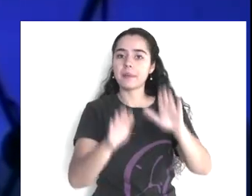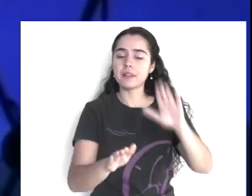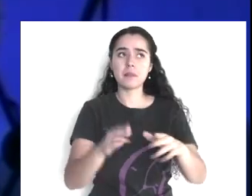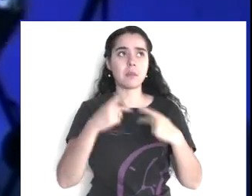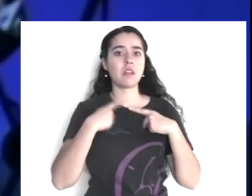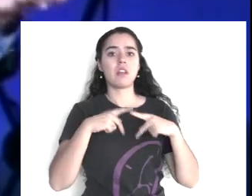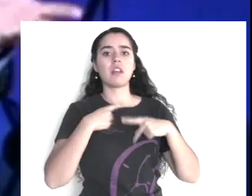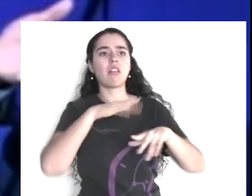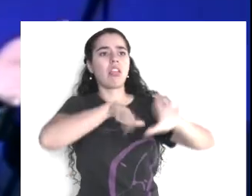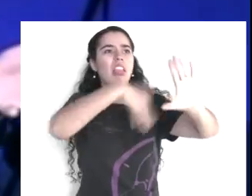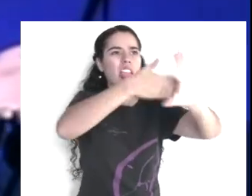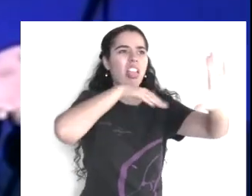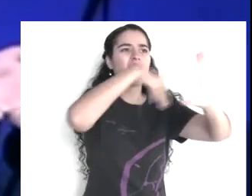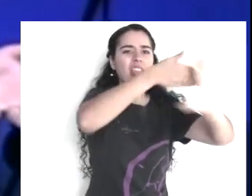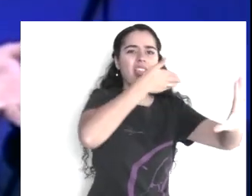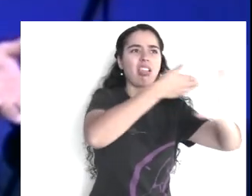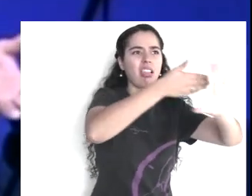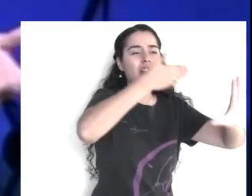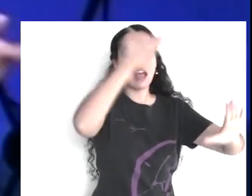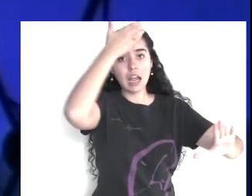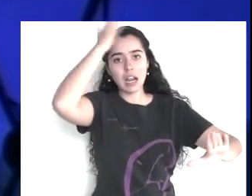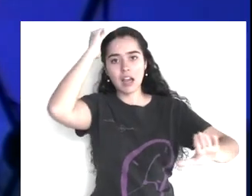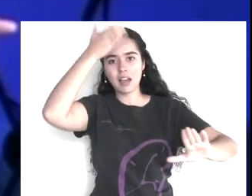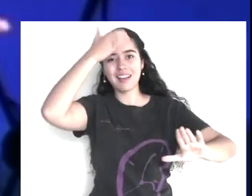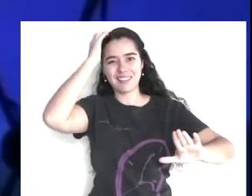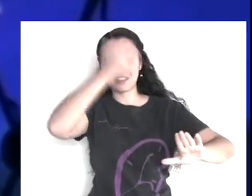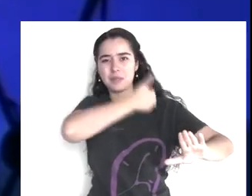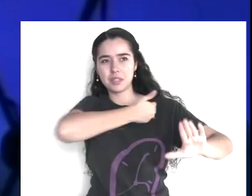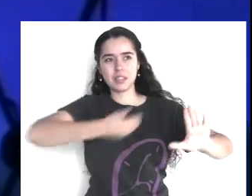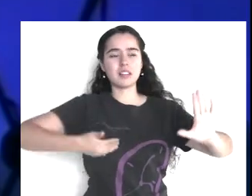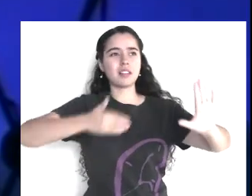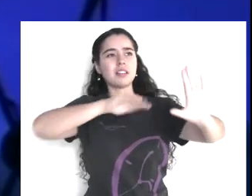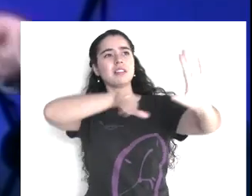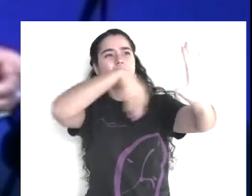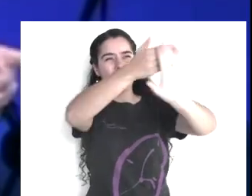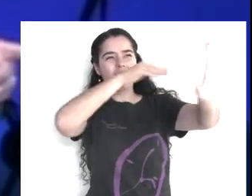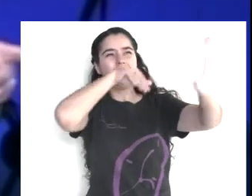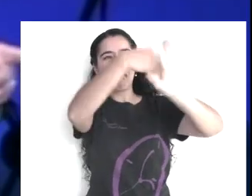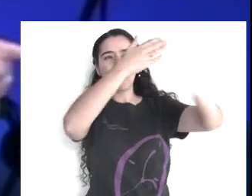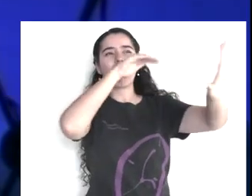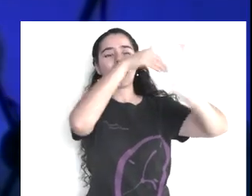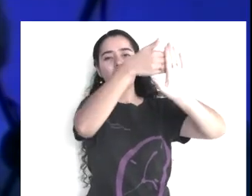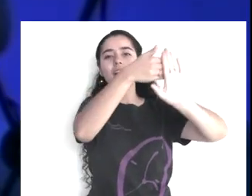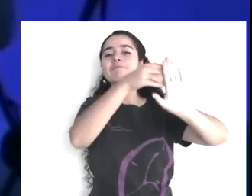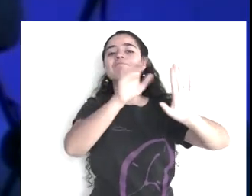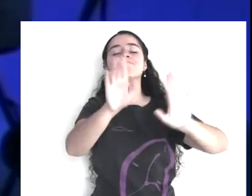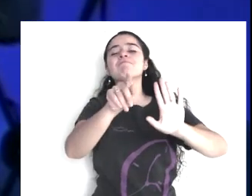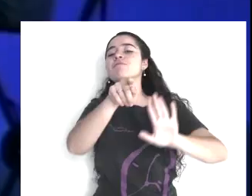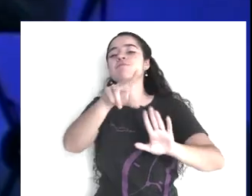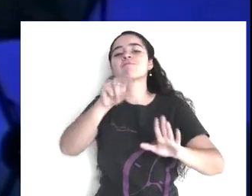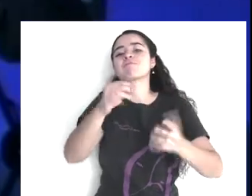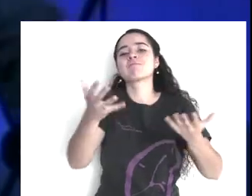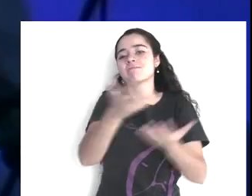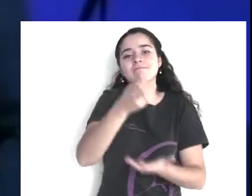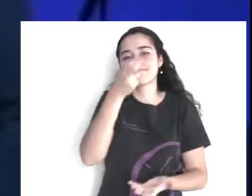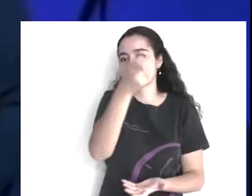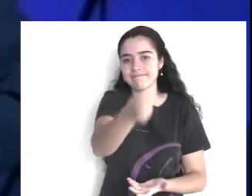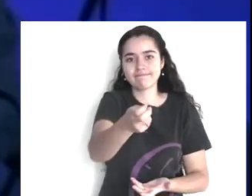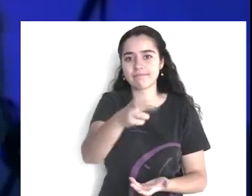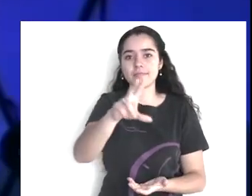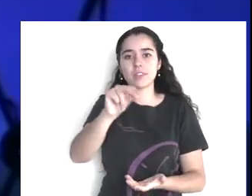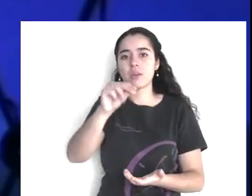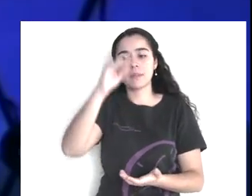las damos, por un hecho, y no siempre, es verdad, es más, muy pocas veces,